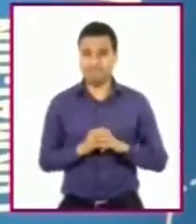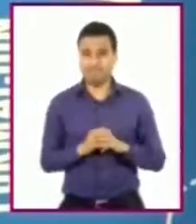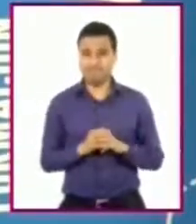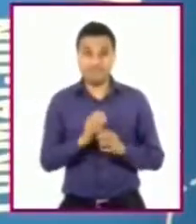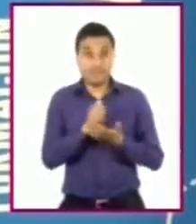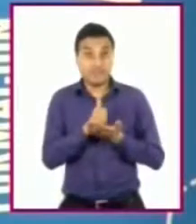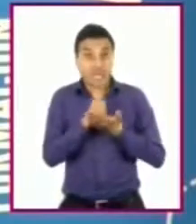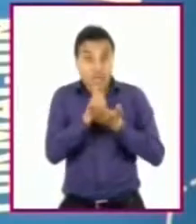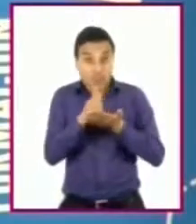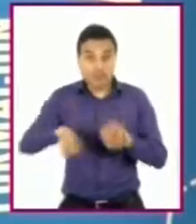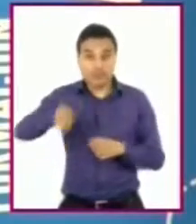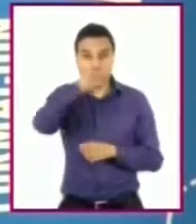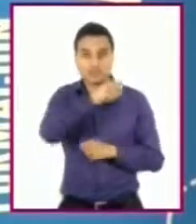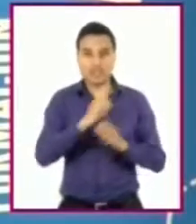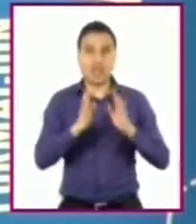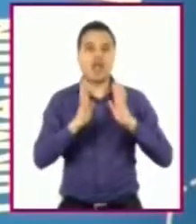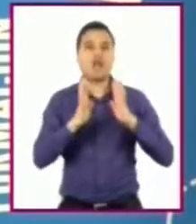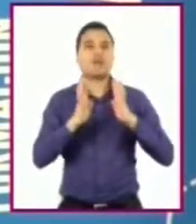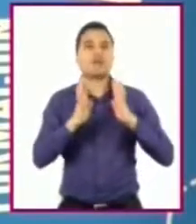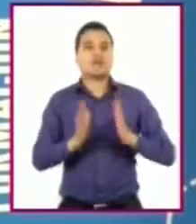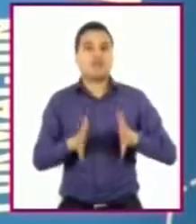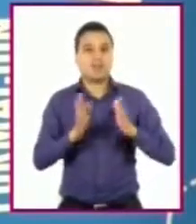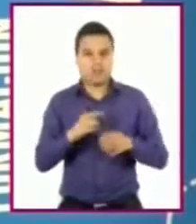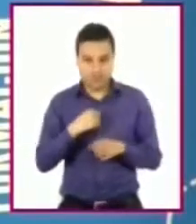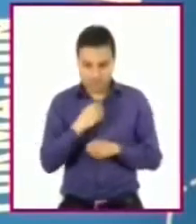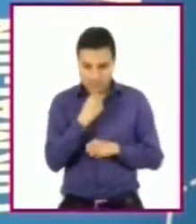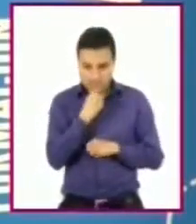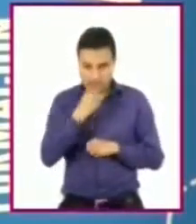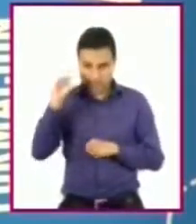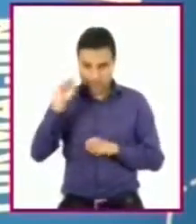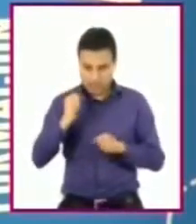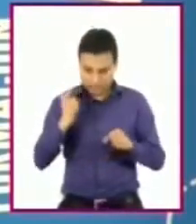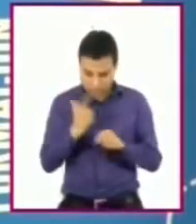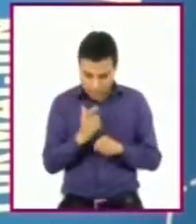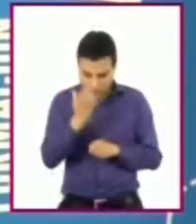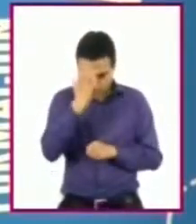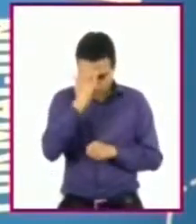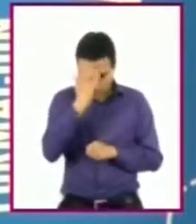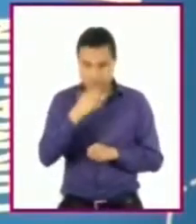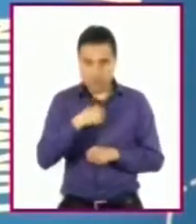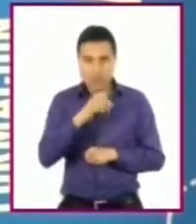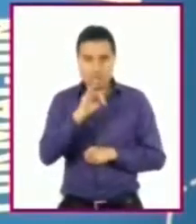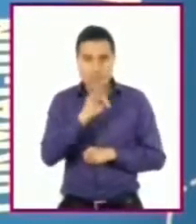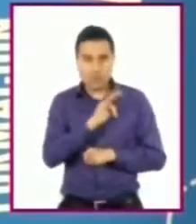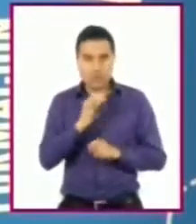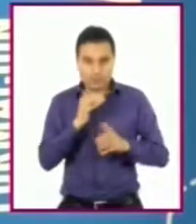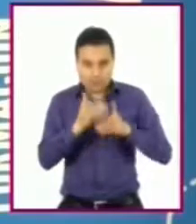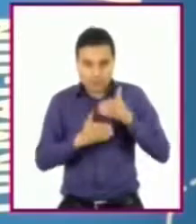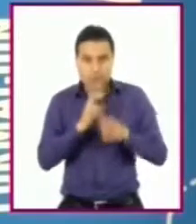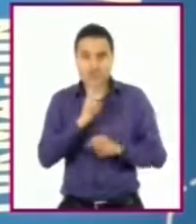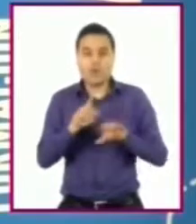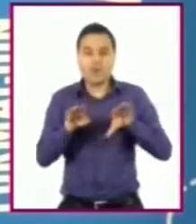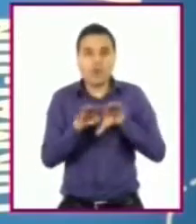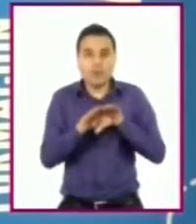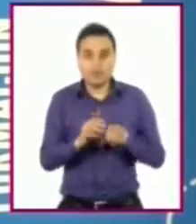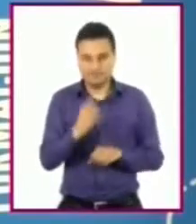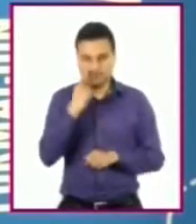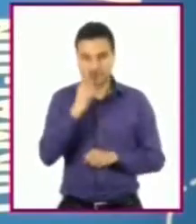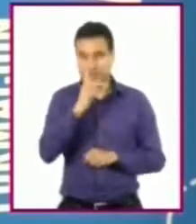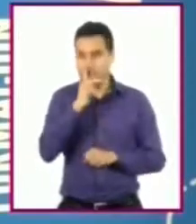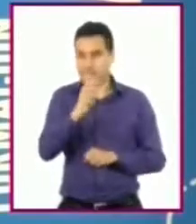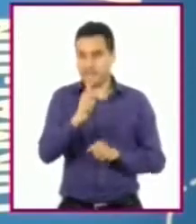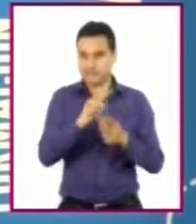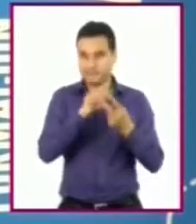a identificar las capacidades que tienen y aquellas que pueden desarrollar. Los conceptos que vamos a revisar